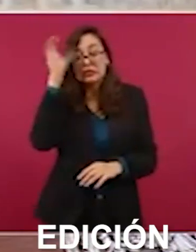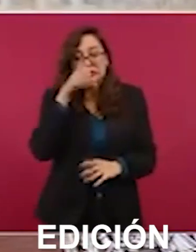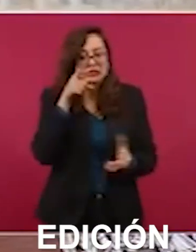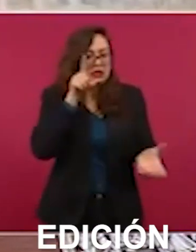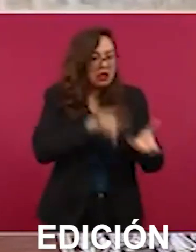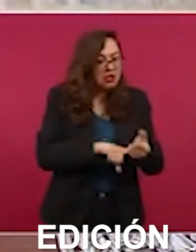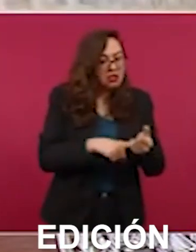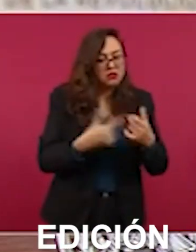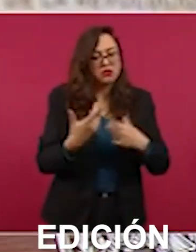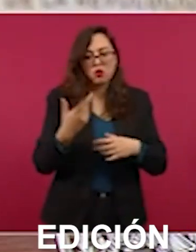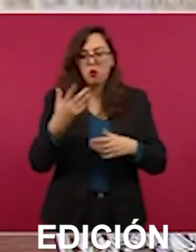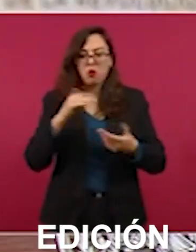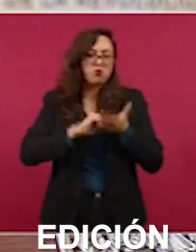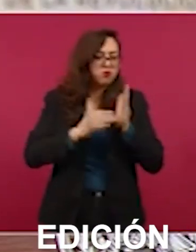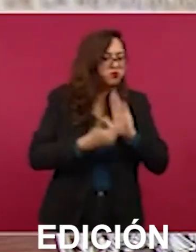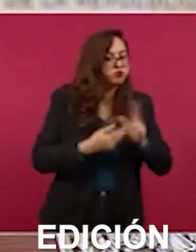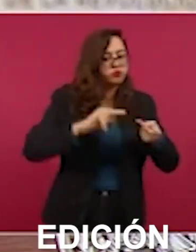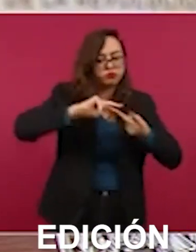productividad